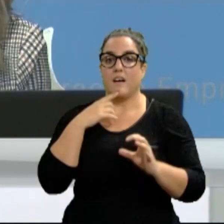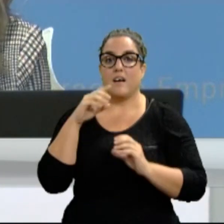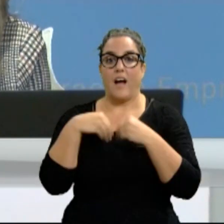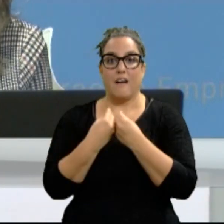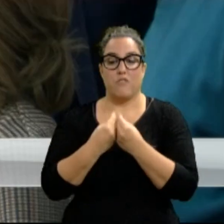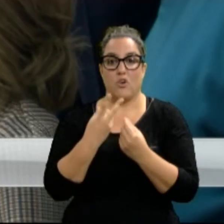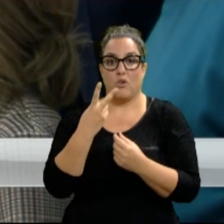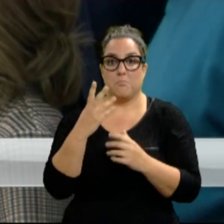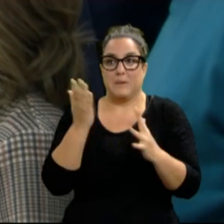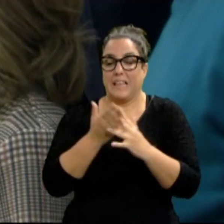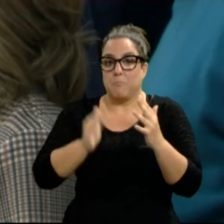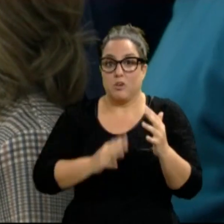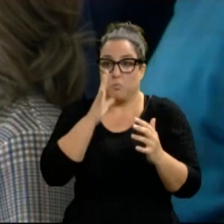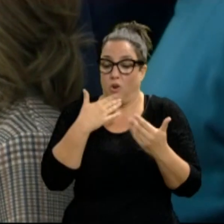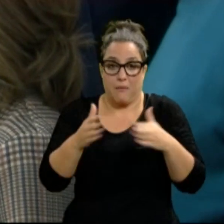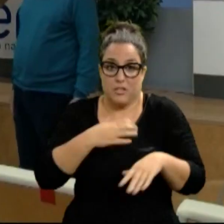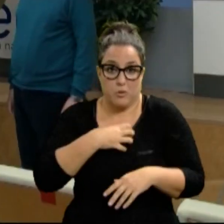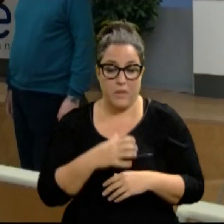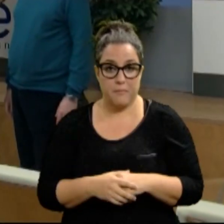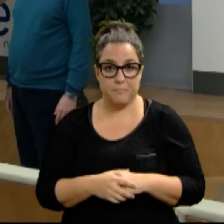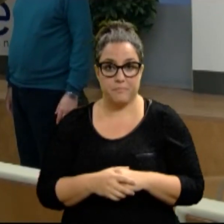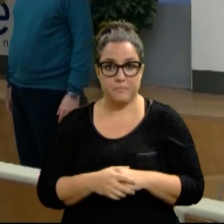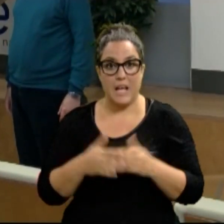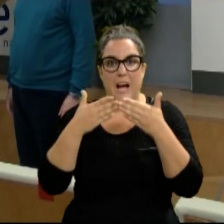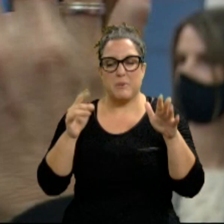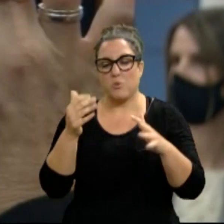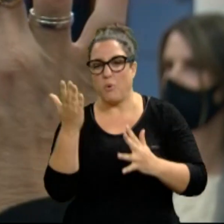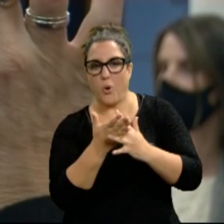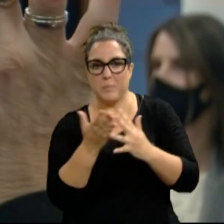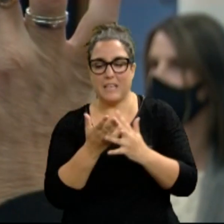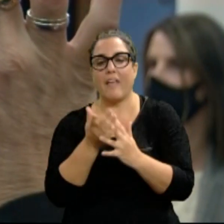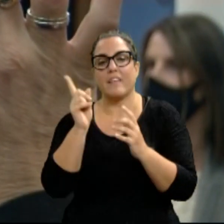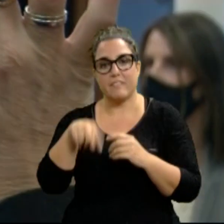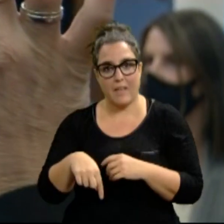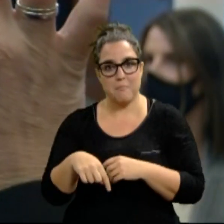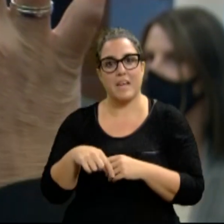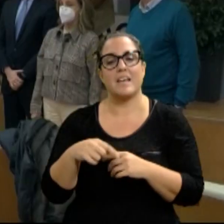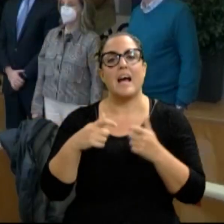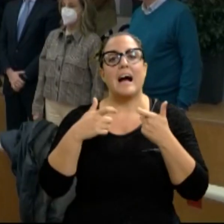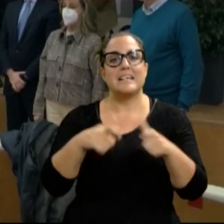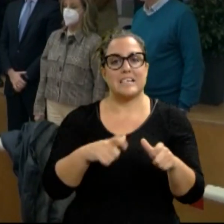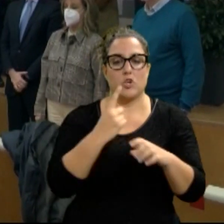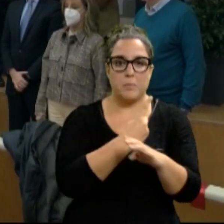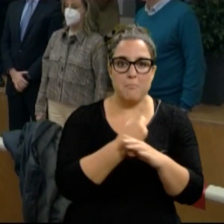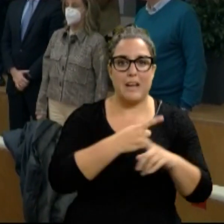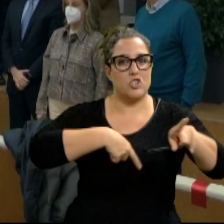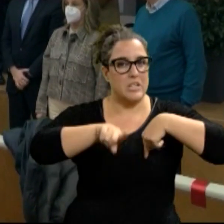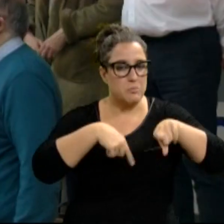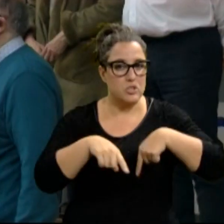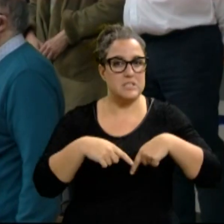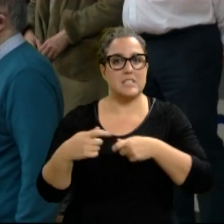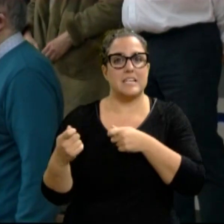sin poder abrir. La actividad a medio gas de la hostelería también se hace extensible y está afectando al sector primario, a los transportistas, comercios,